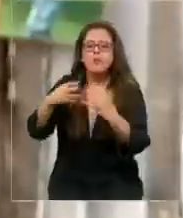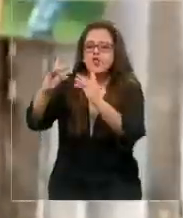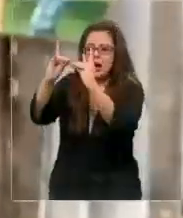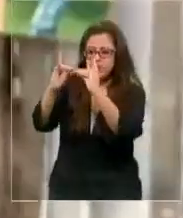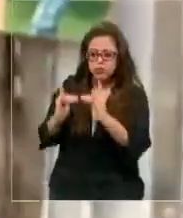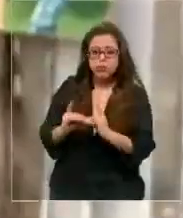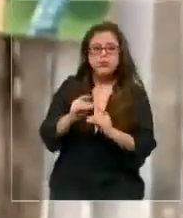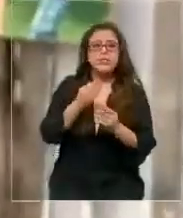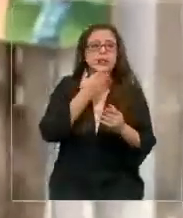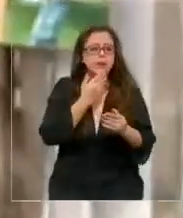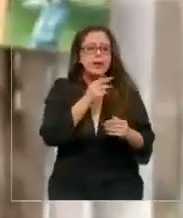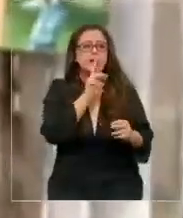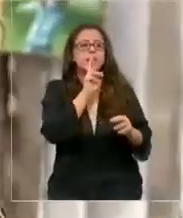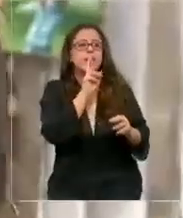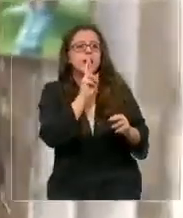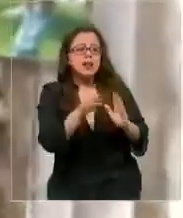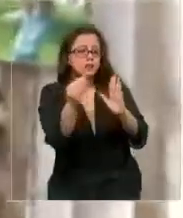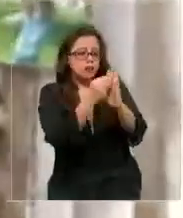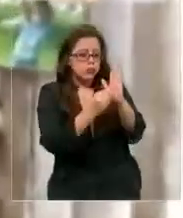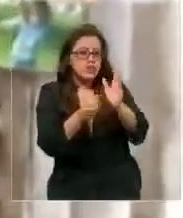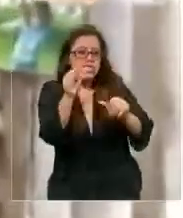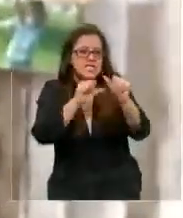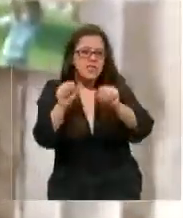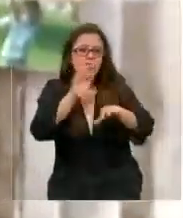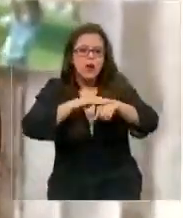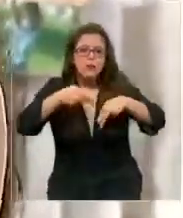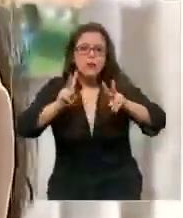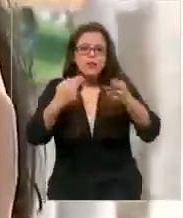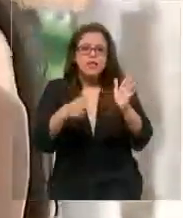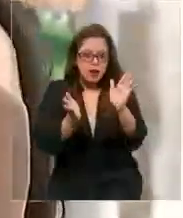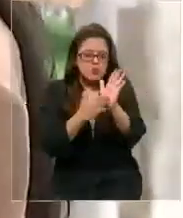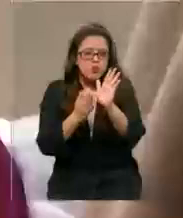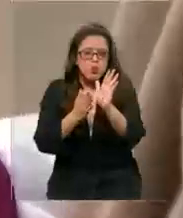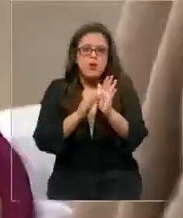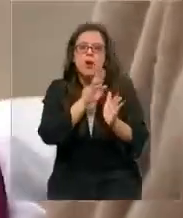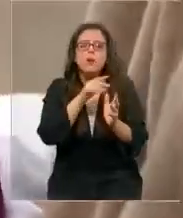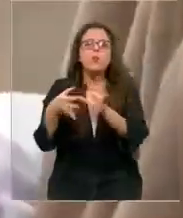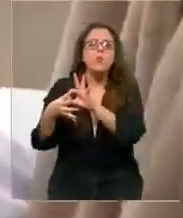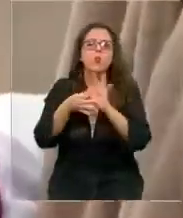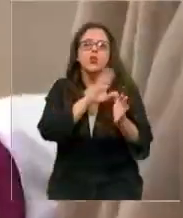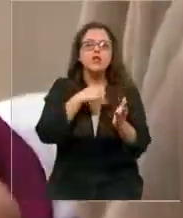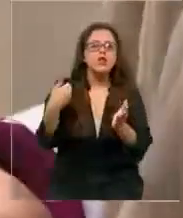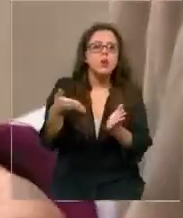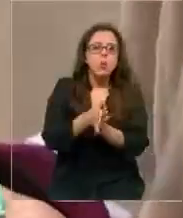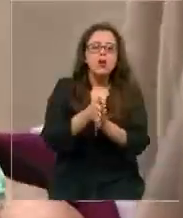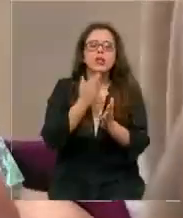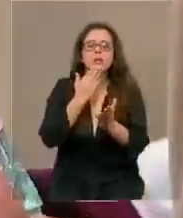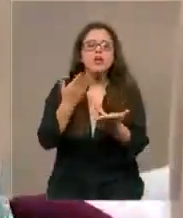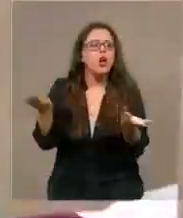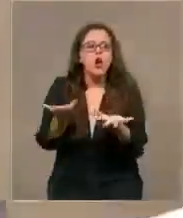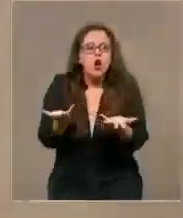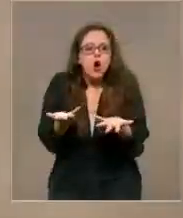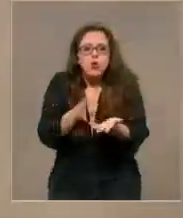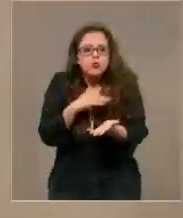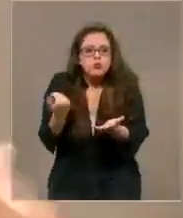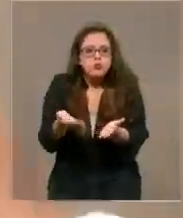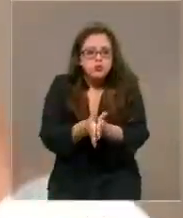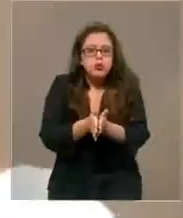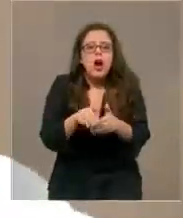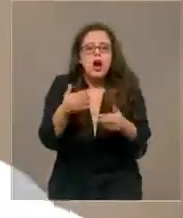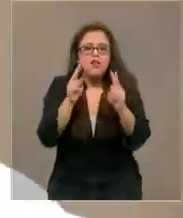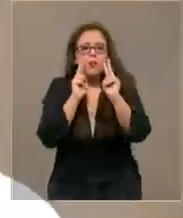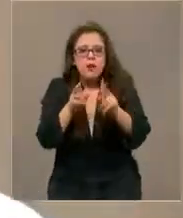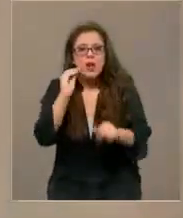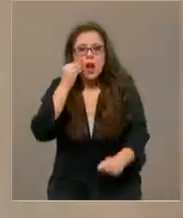resultados científicos que ojalá permitan establecer causa de muerte y también las circunstancias. Vamos a escuchar también qué es lo que ha